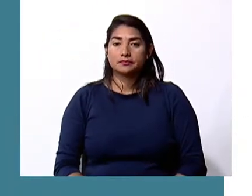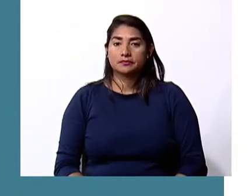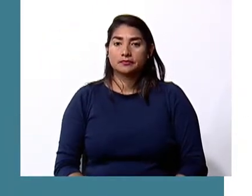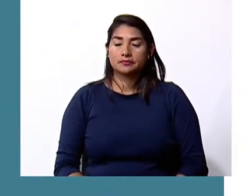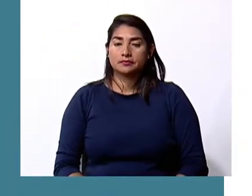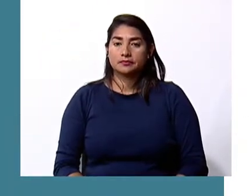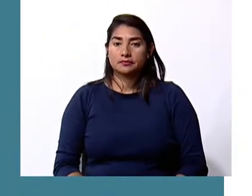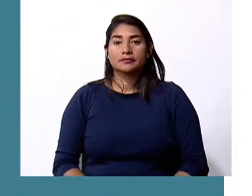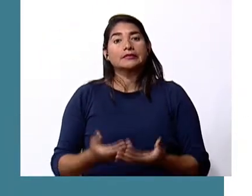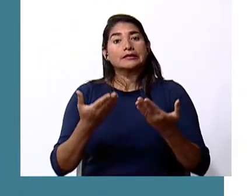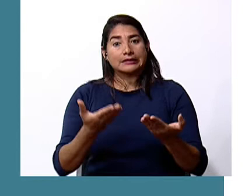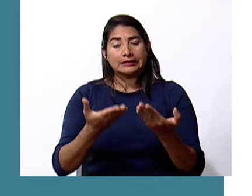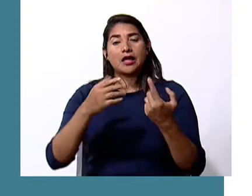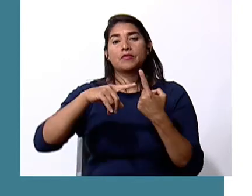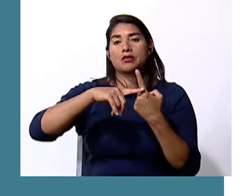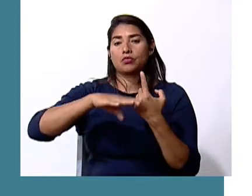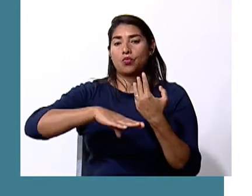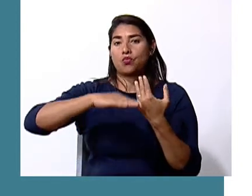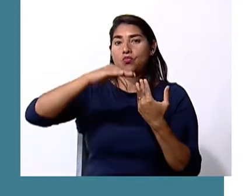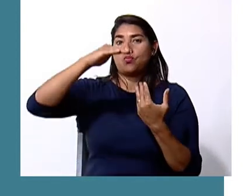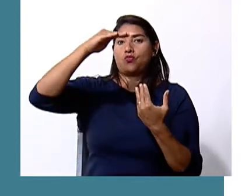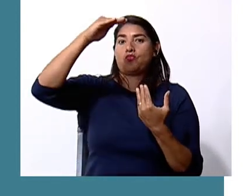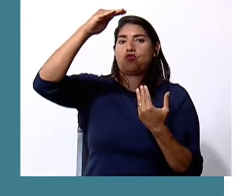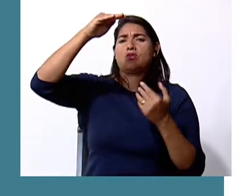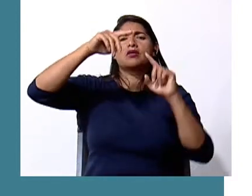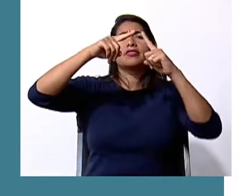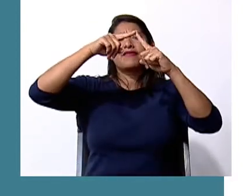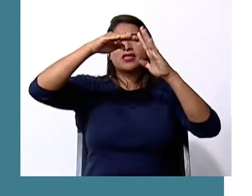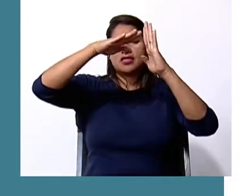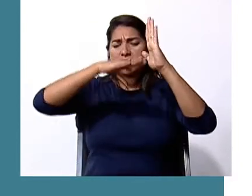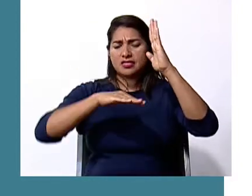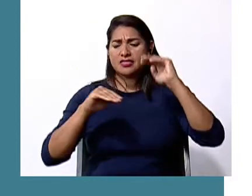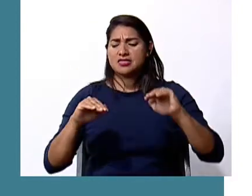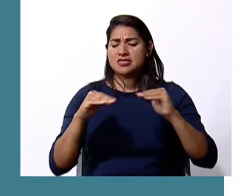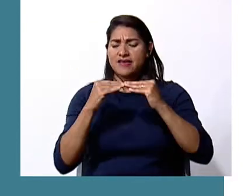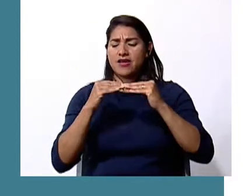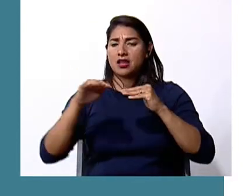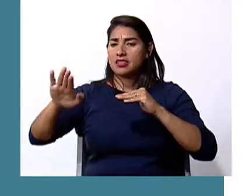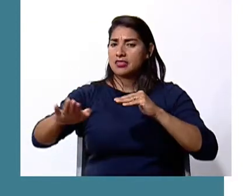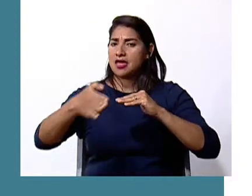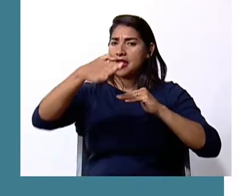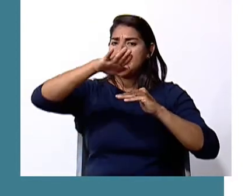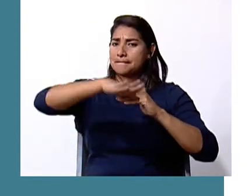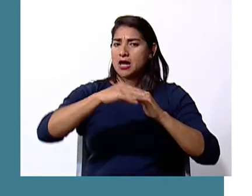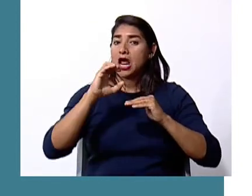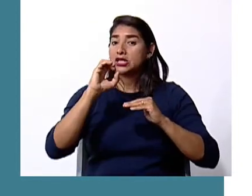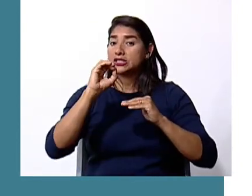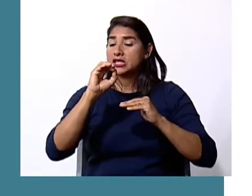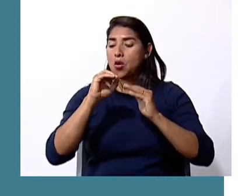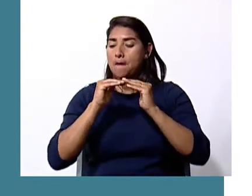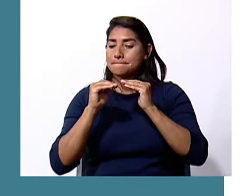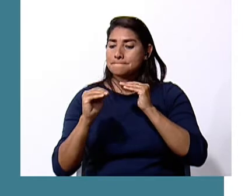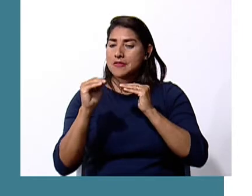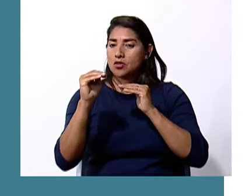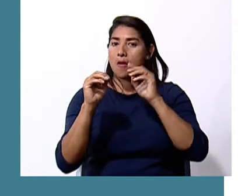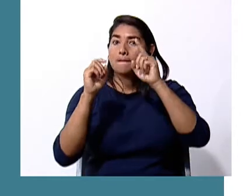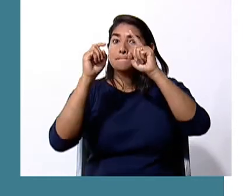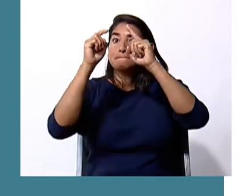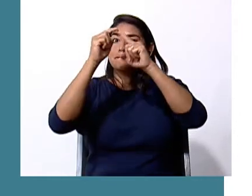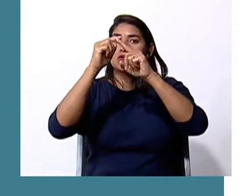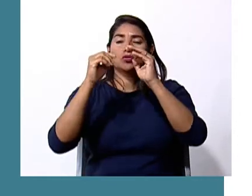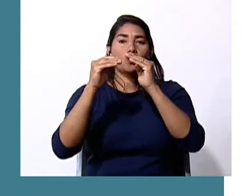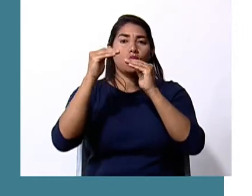Altitud es la altura con respecto al nivel del mar de 0 metros a un punto